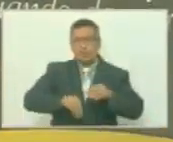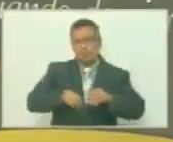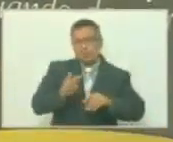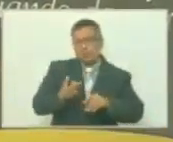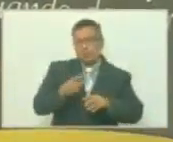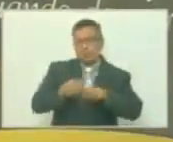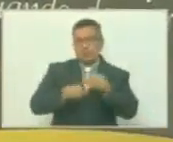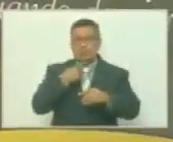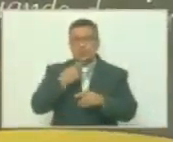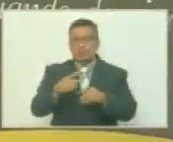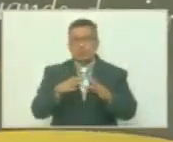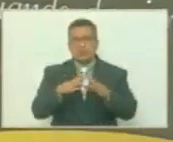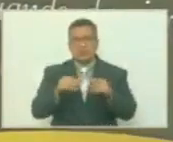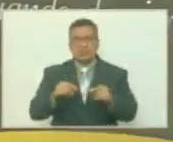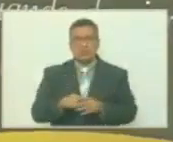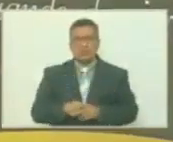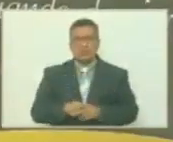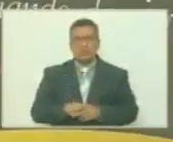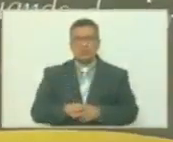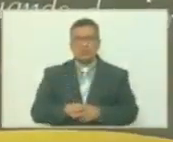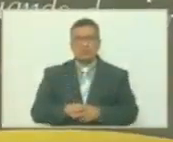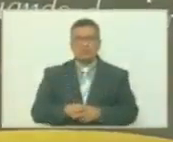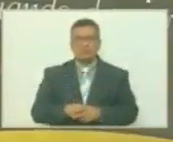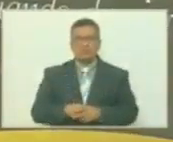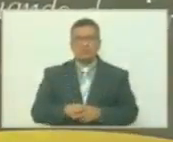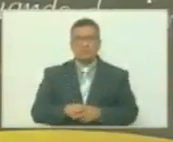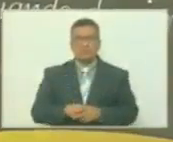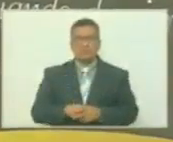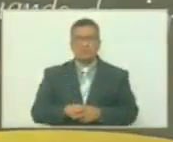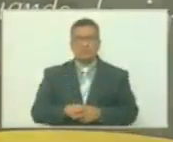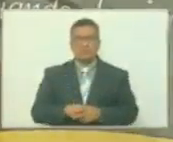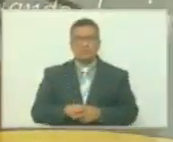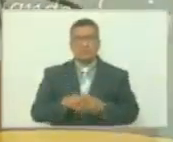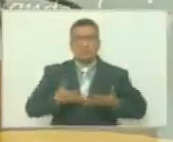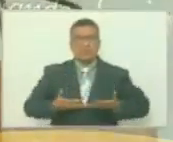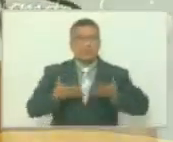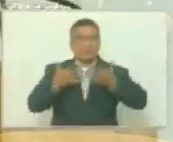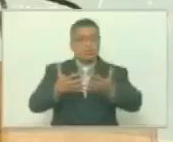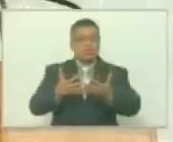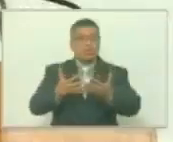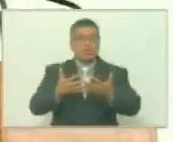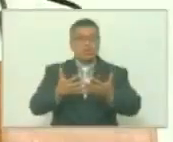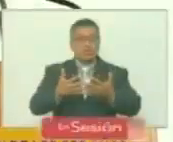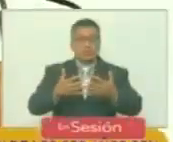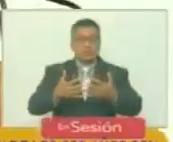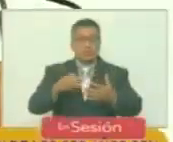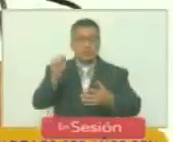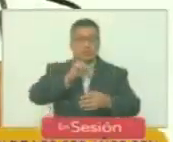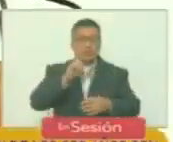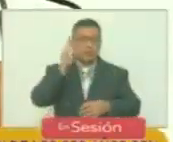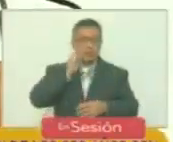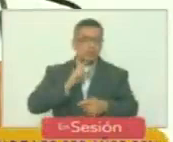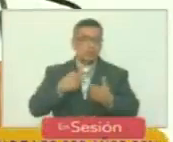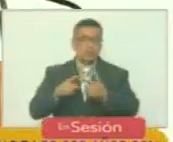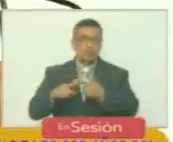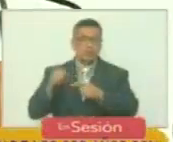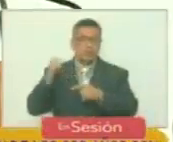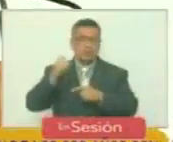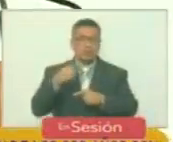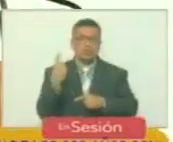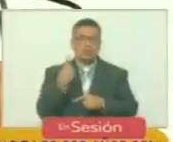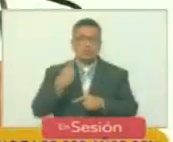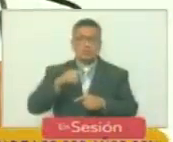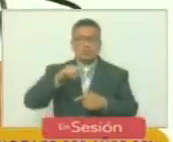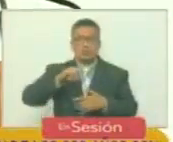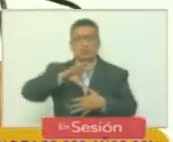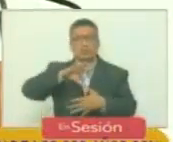relatar la relevancia que entregó el libertador Simón Bolívar al resto de las generaciones, no sólo de